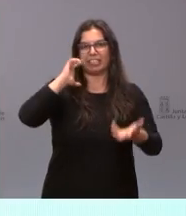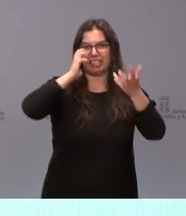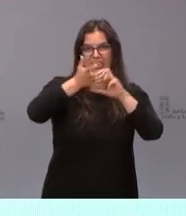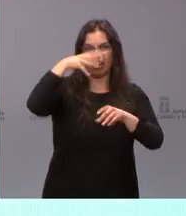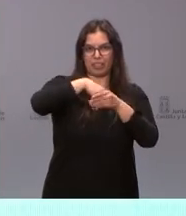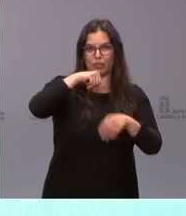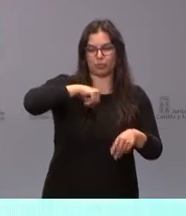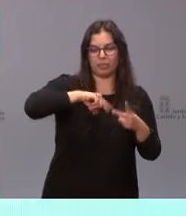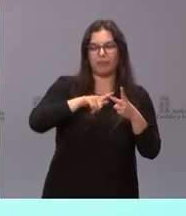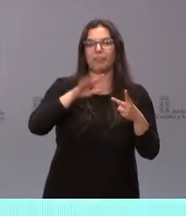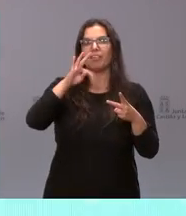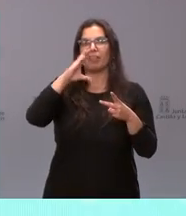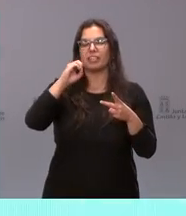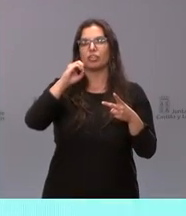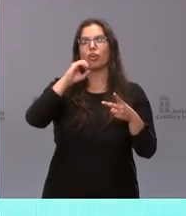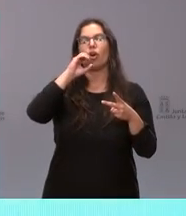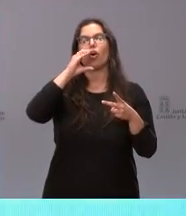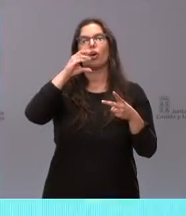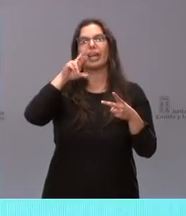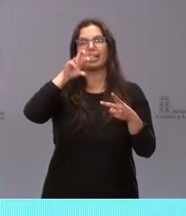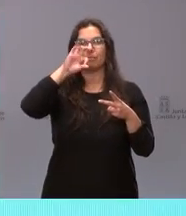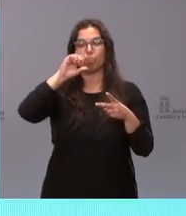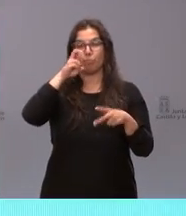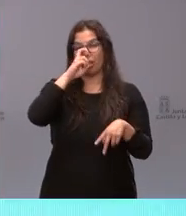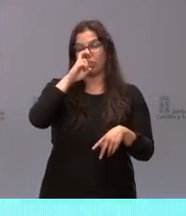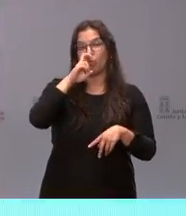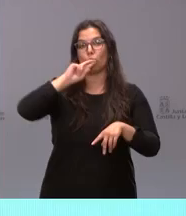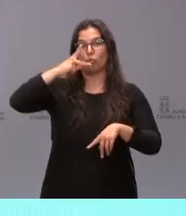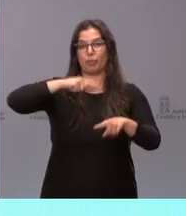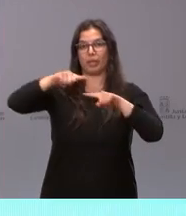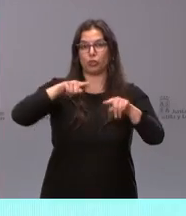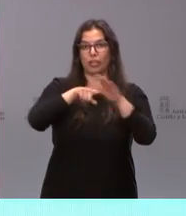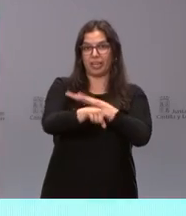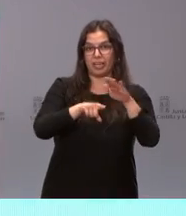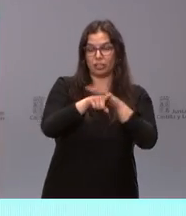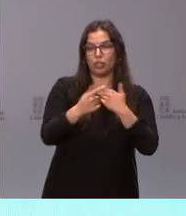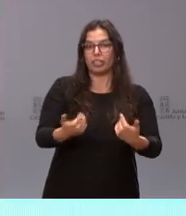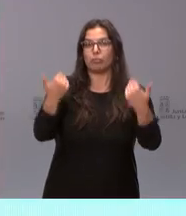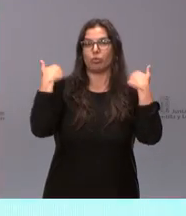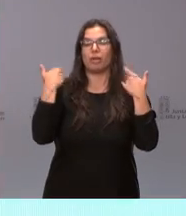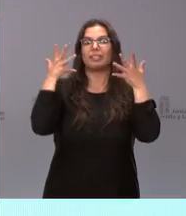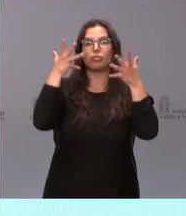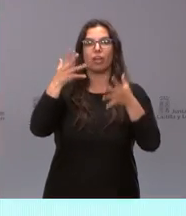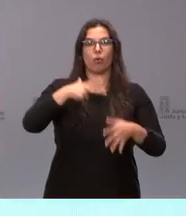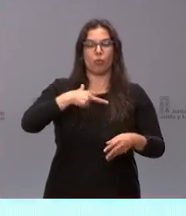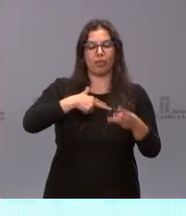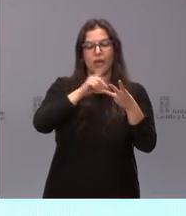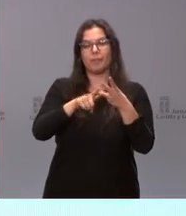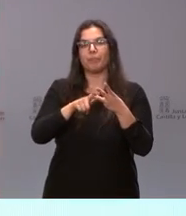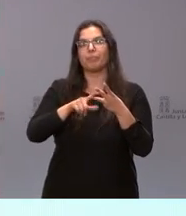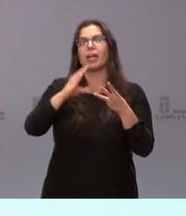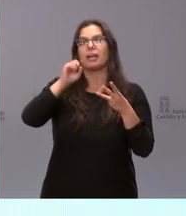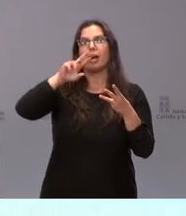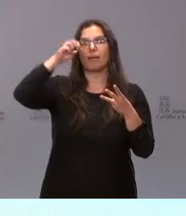de Burgos, Francisco Javier Crespo, antiguo subdirector de gestión del UBU y responsable de la asesoría jurídica, y Carmen Angona,